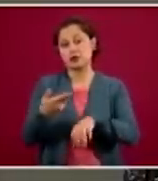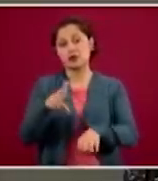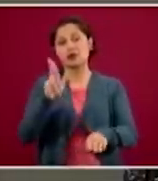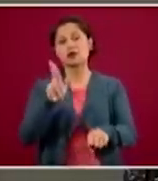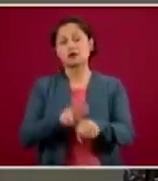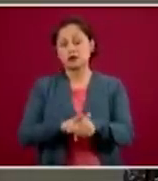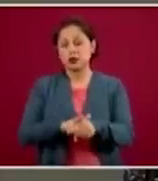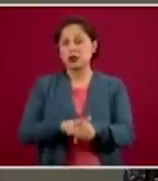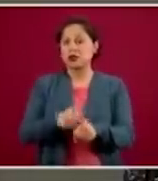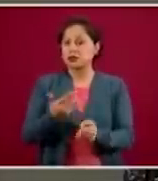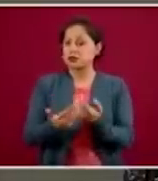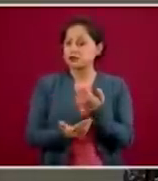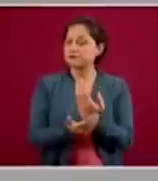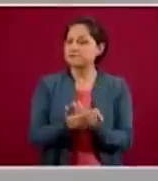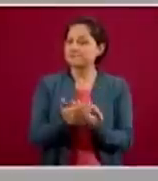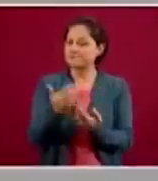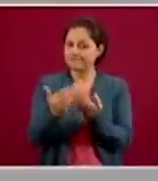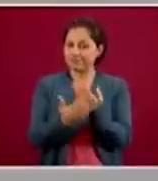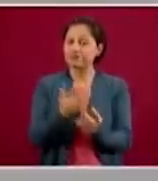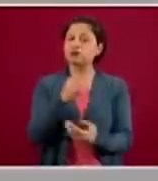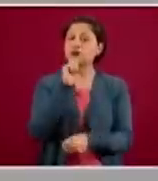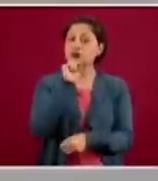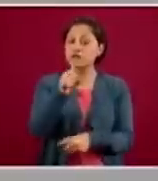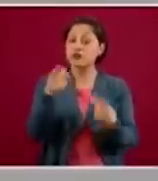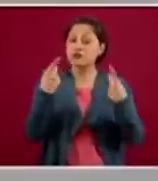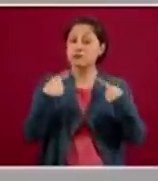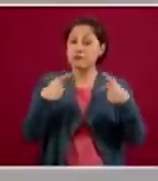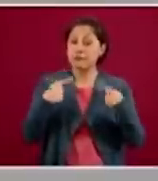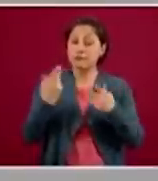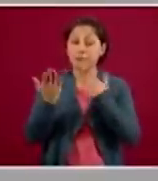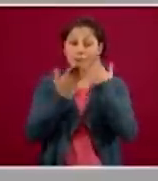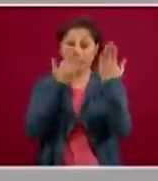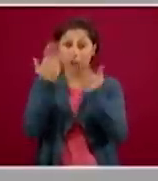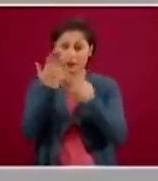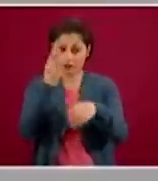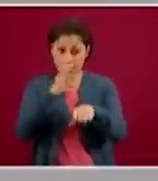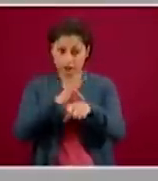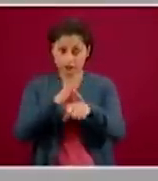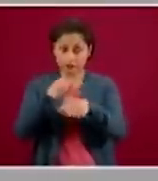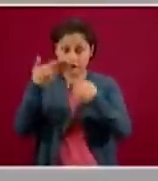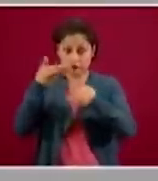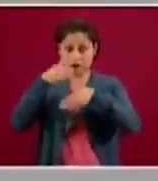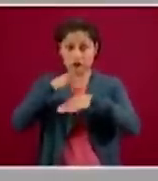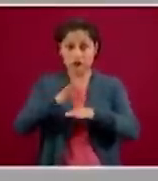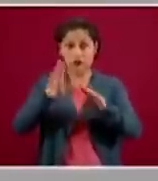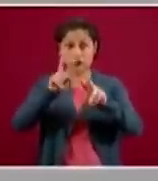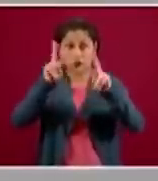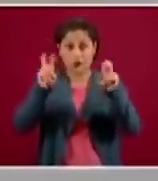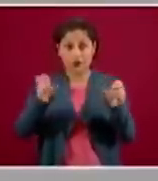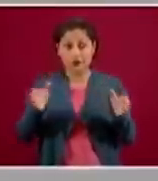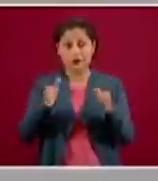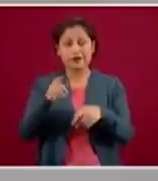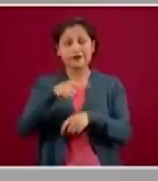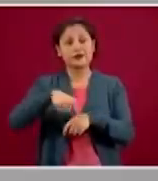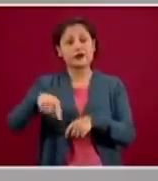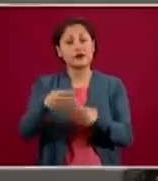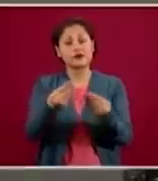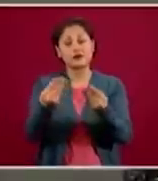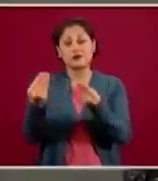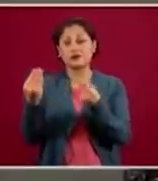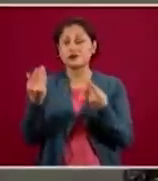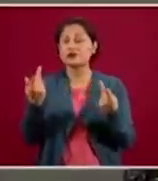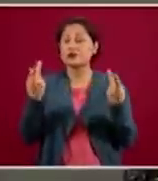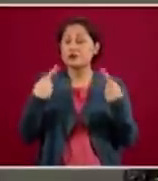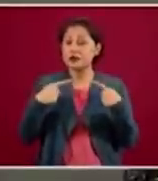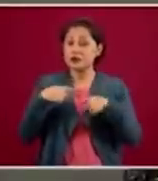de sus especialistas en salud. Y en este campo específicamente, la medicina crítica, tenemos un número muy pequeño de especialistas.